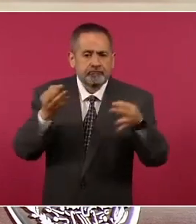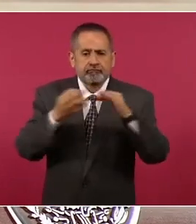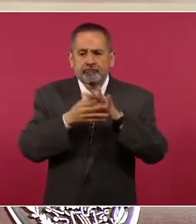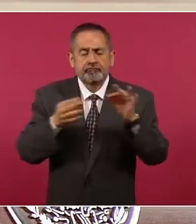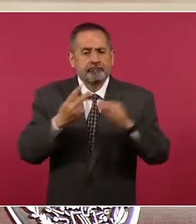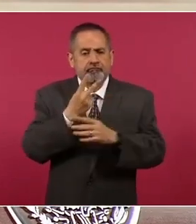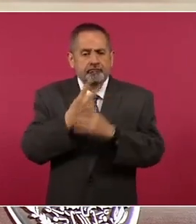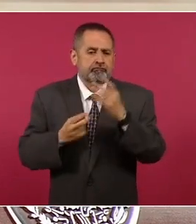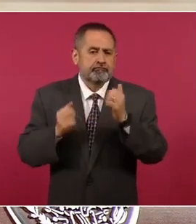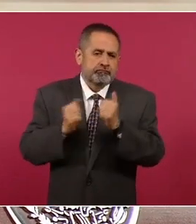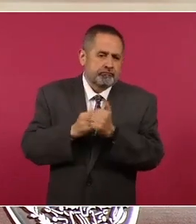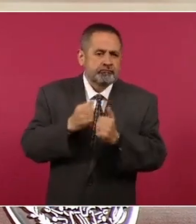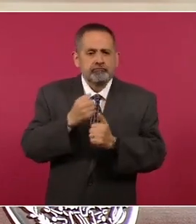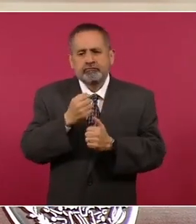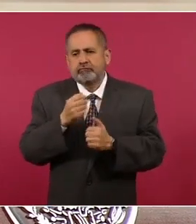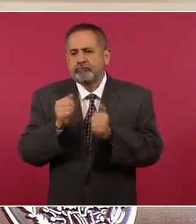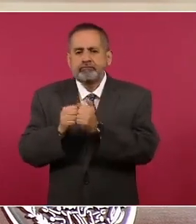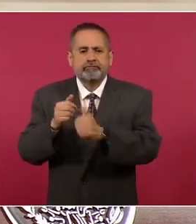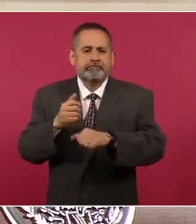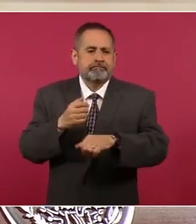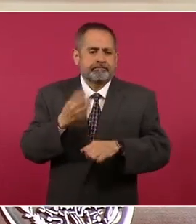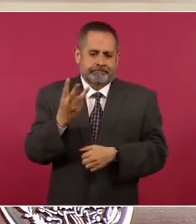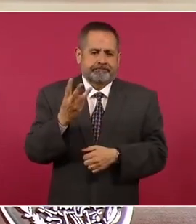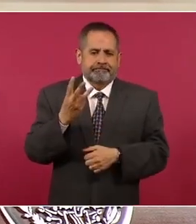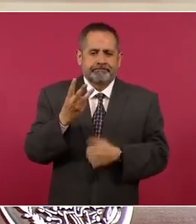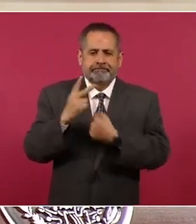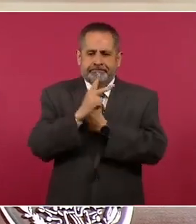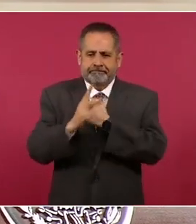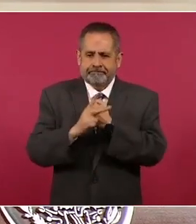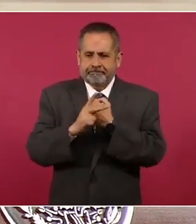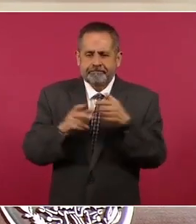en lo que tiene que ver con los tres países,